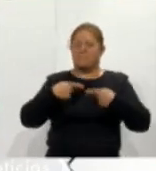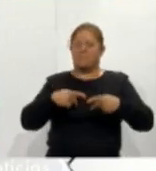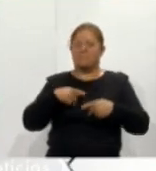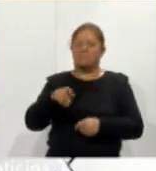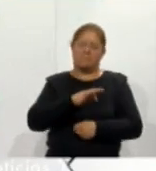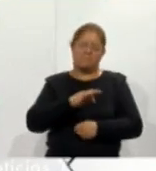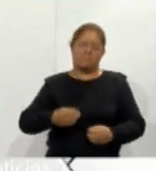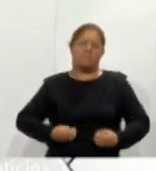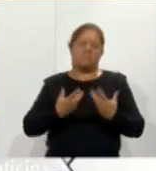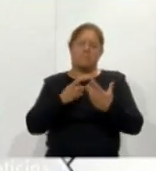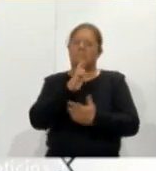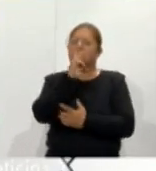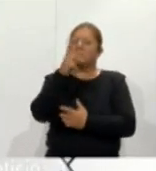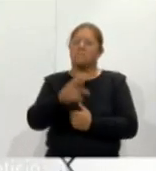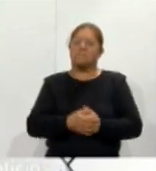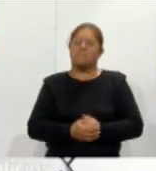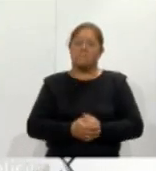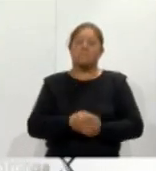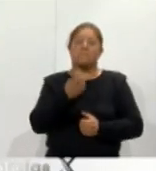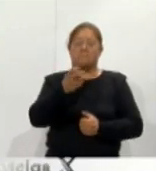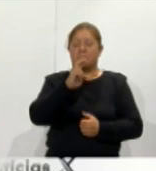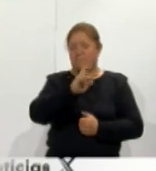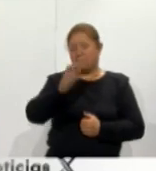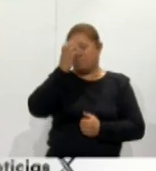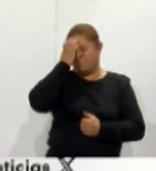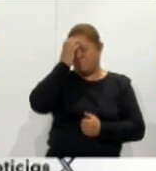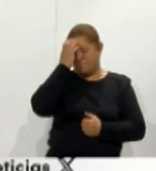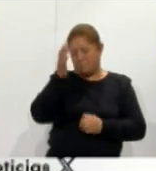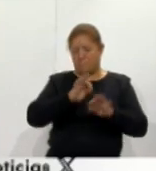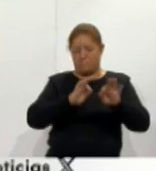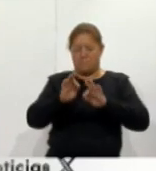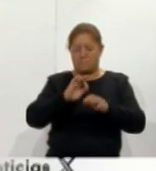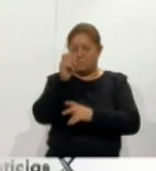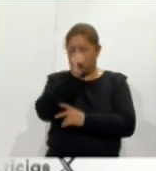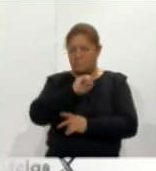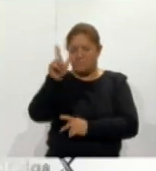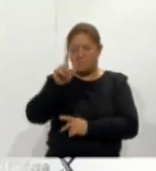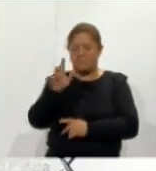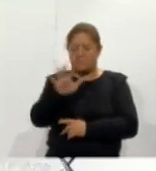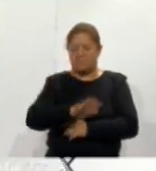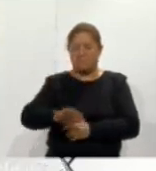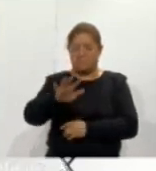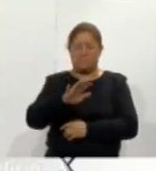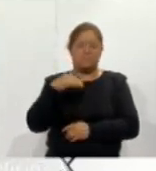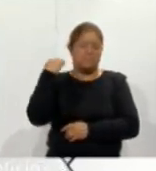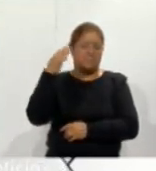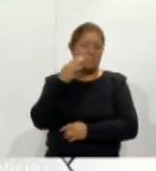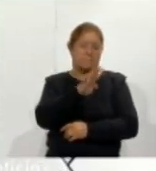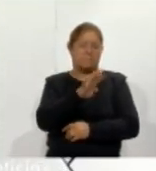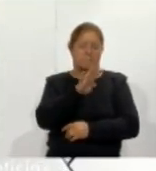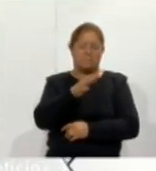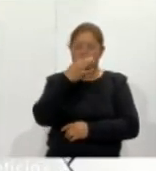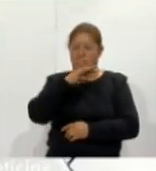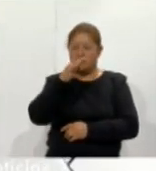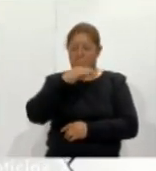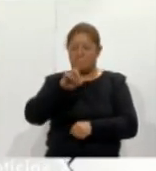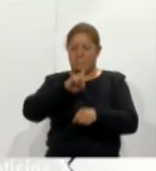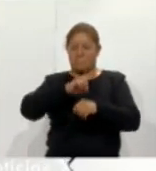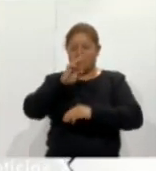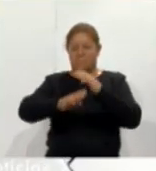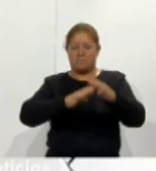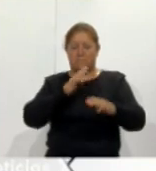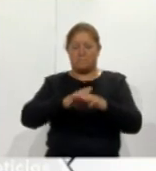mejor calidad de vida por ello para reconocer la labor de los profesionales del ramo cada 19 de marzo se celebra el día mundial del